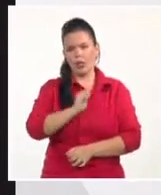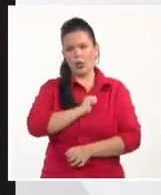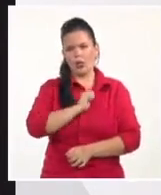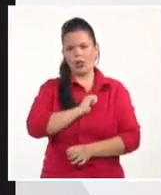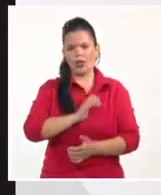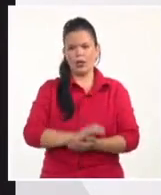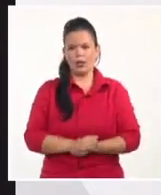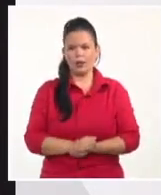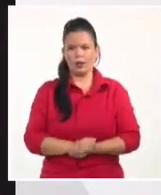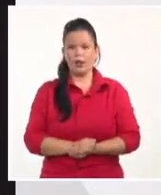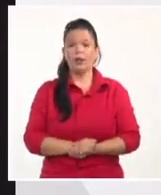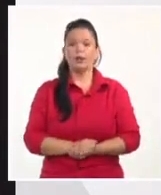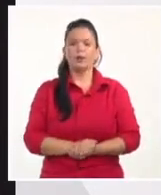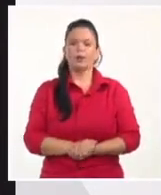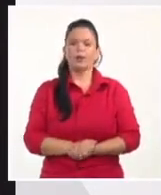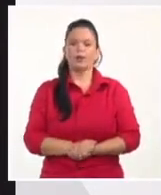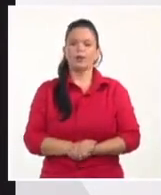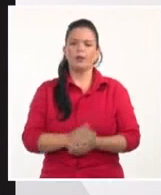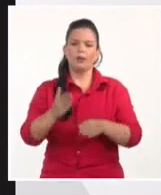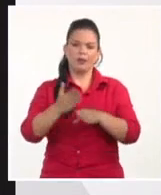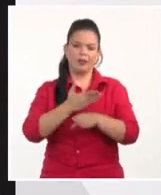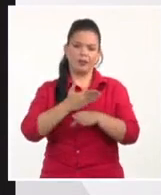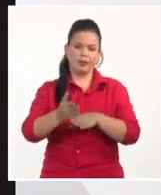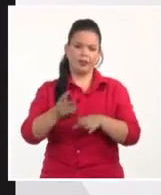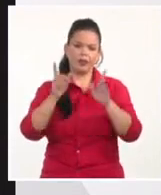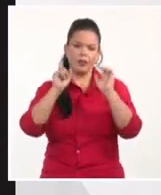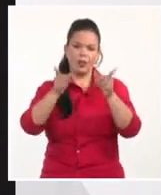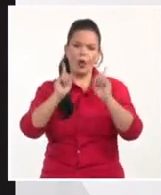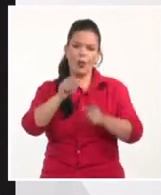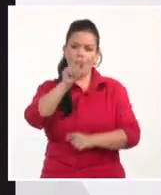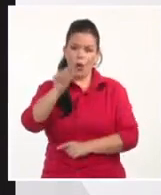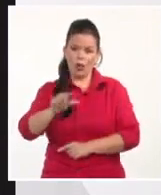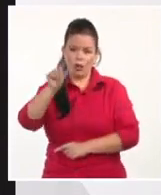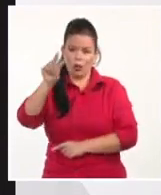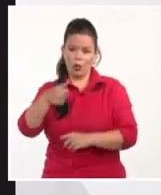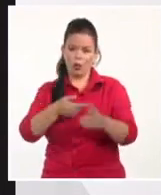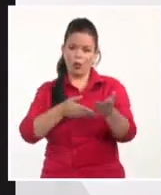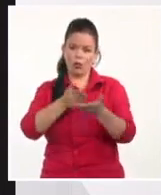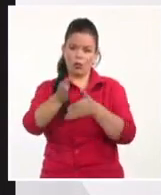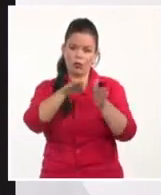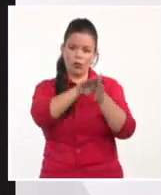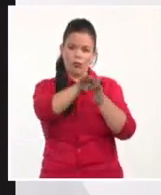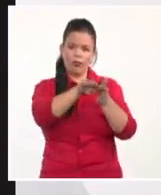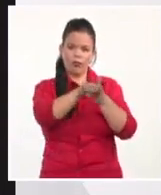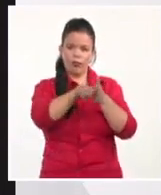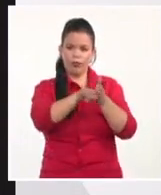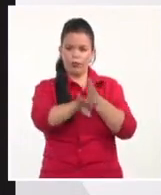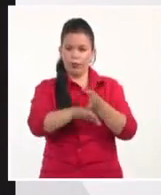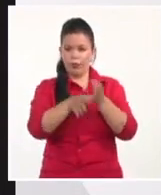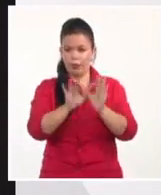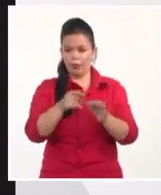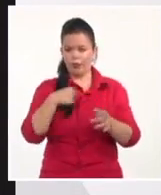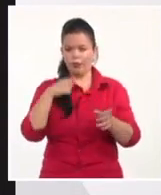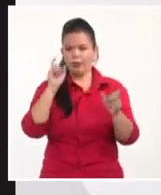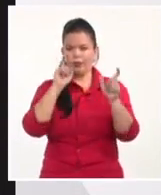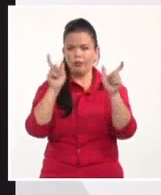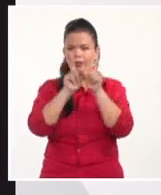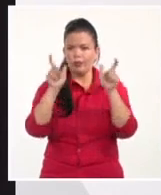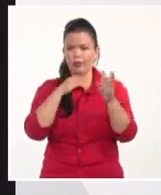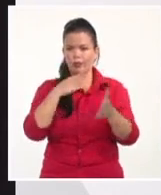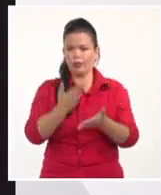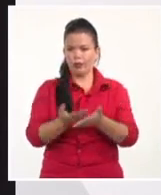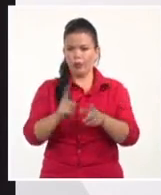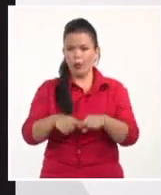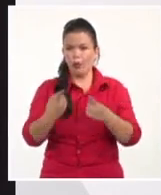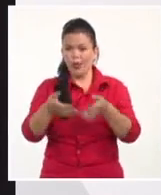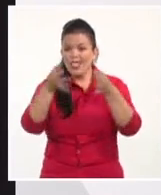medios y políticos que defiendan esta línea y que, bueno, me parece llamativo porque en todos los análisis se repite muchas veces